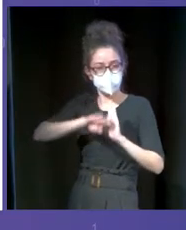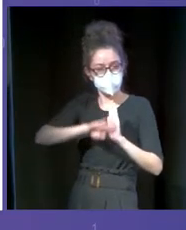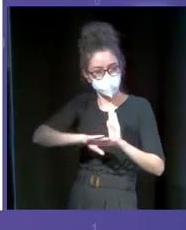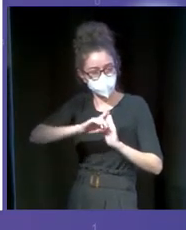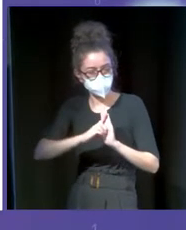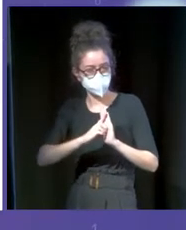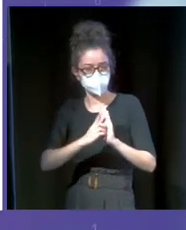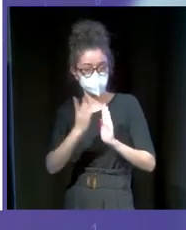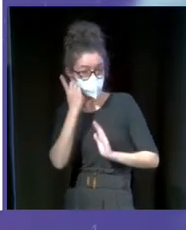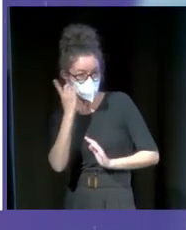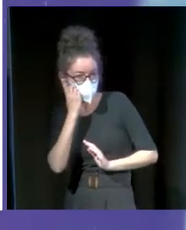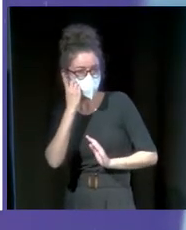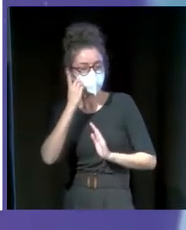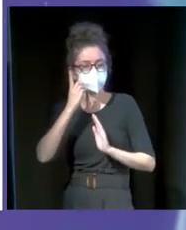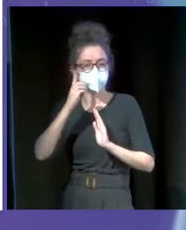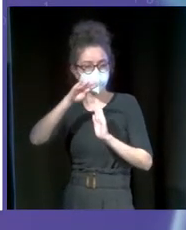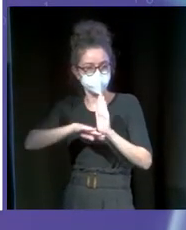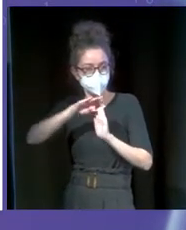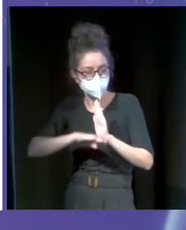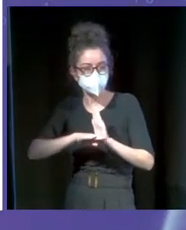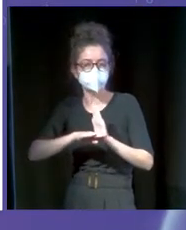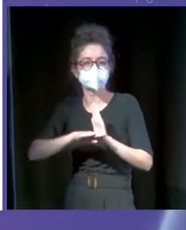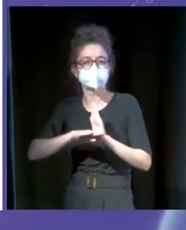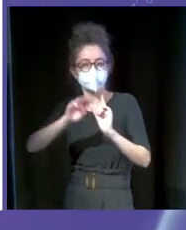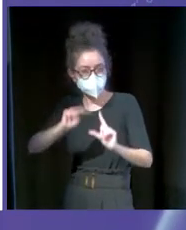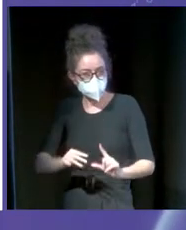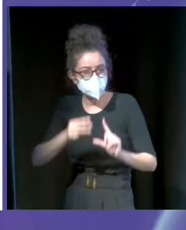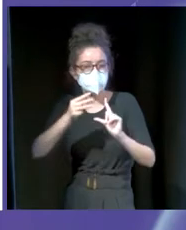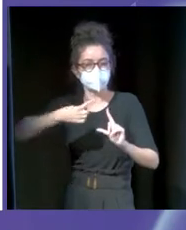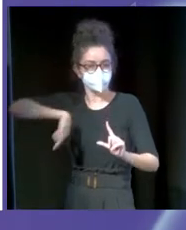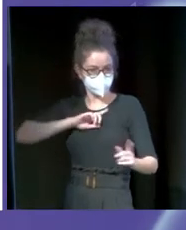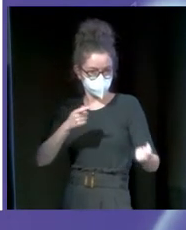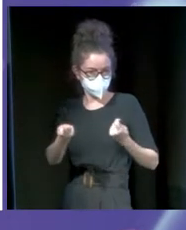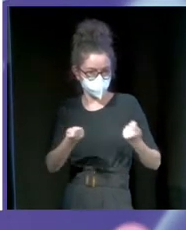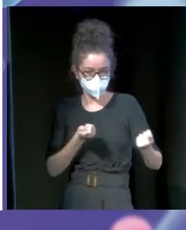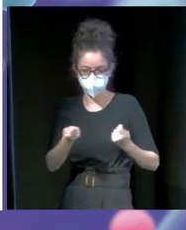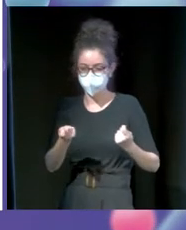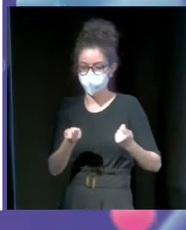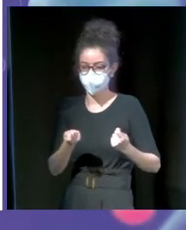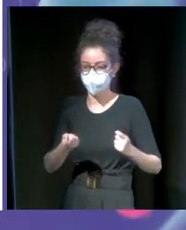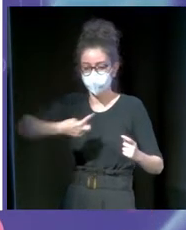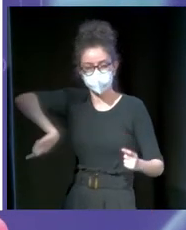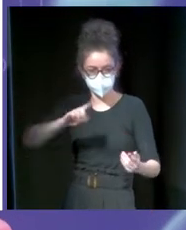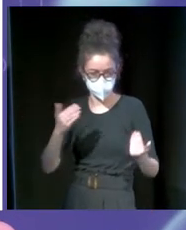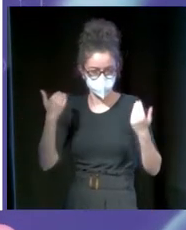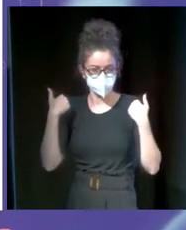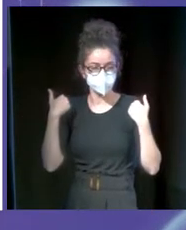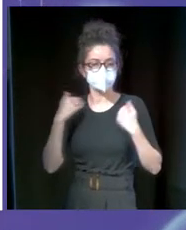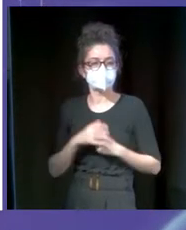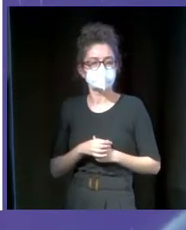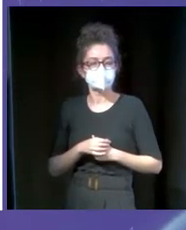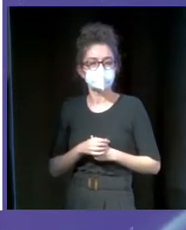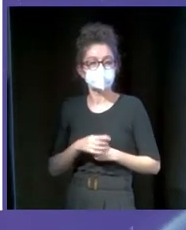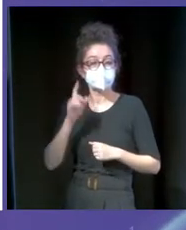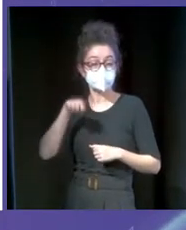tanto de la aplicación móvil, la app como la web. Ahí puedes ver en tiempo real absolutamente todo. Después de esto, estuvimos